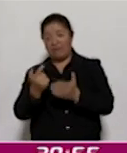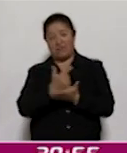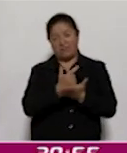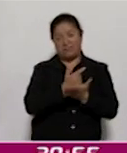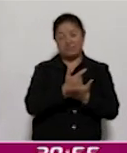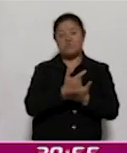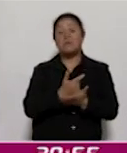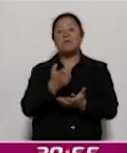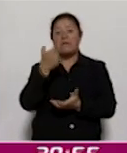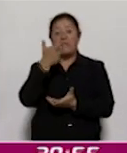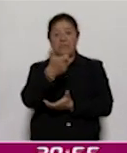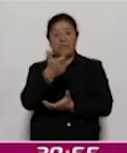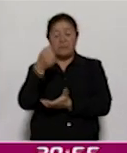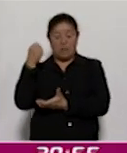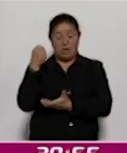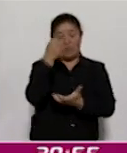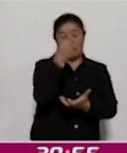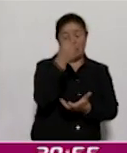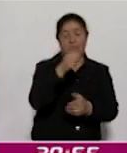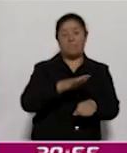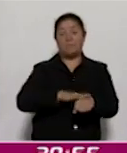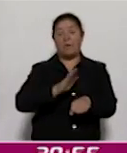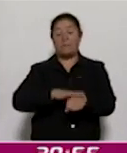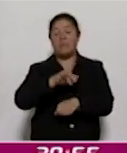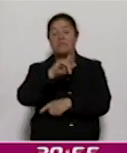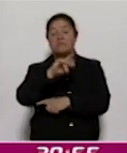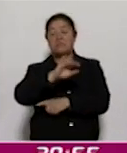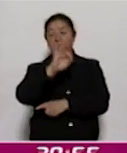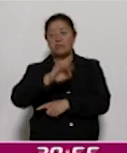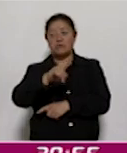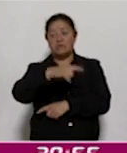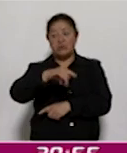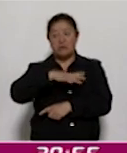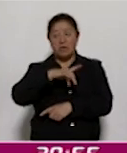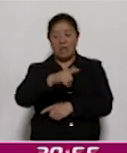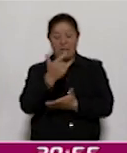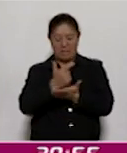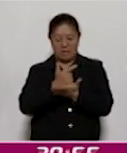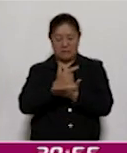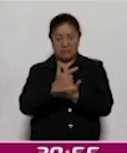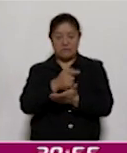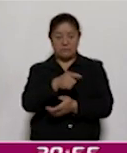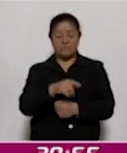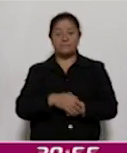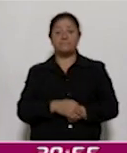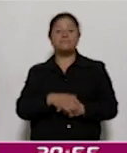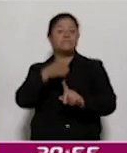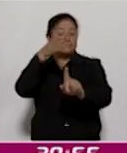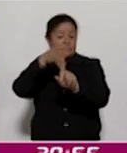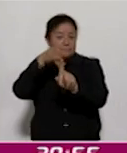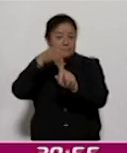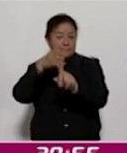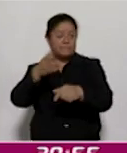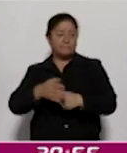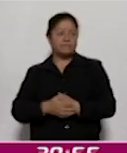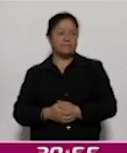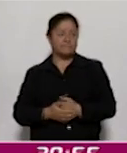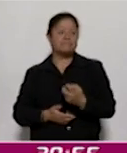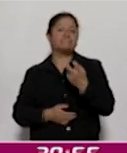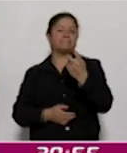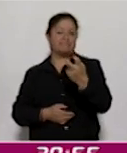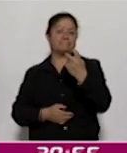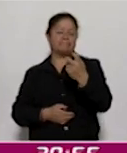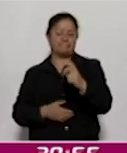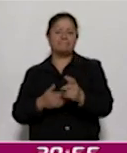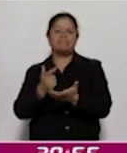parte del presupuesto, más o menos un 70% del presupuesto que se destina a infraestructura gris, va destinado a los, precisamente a esta infraestructura